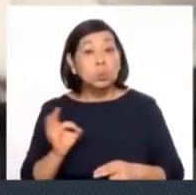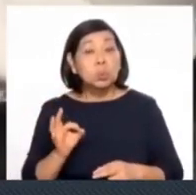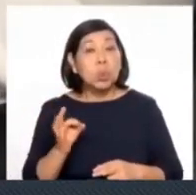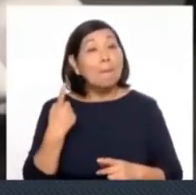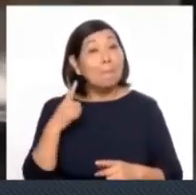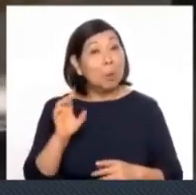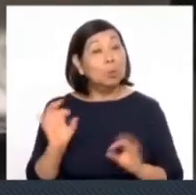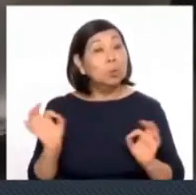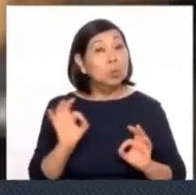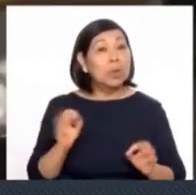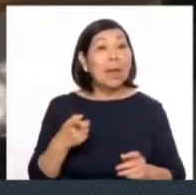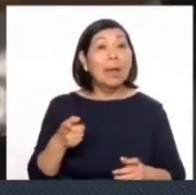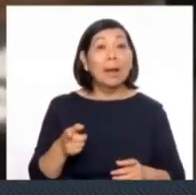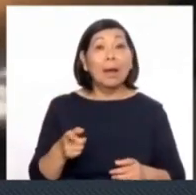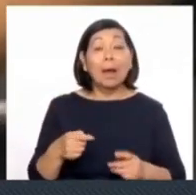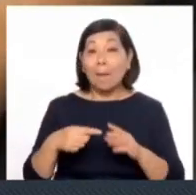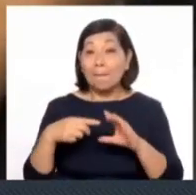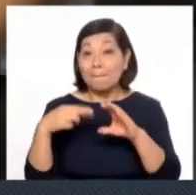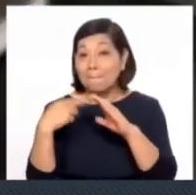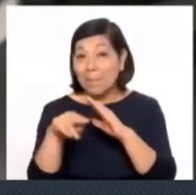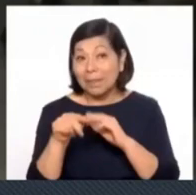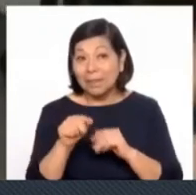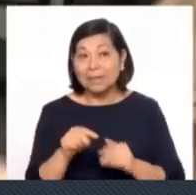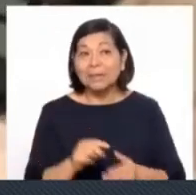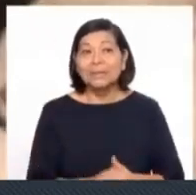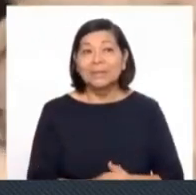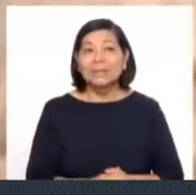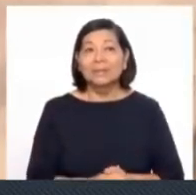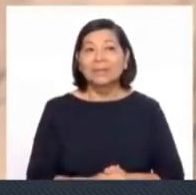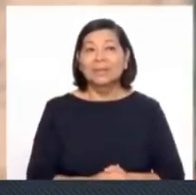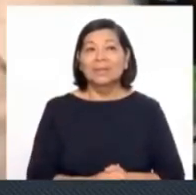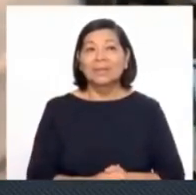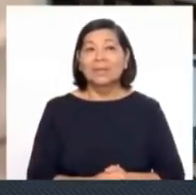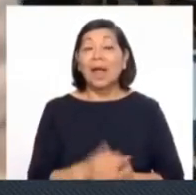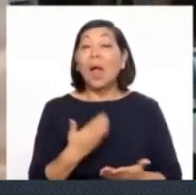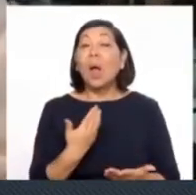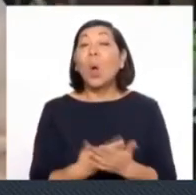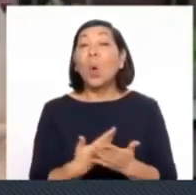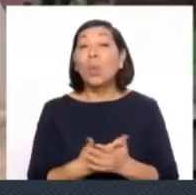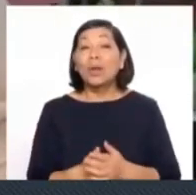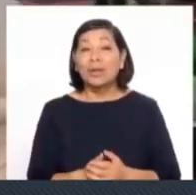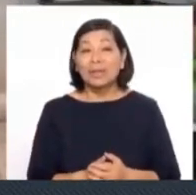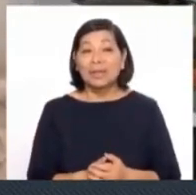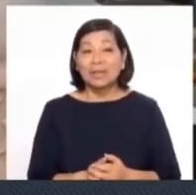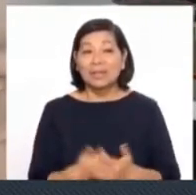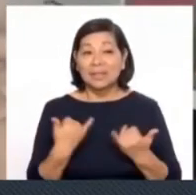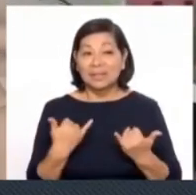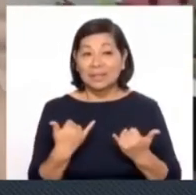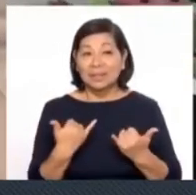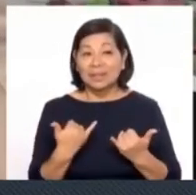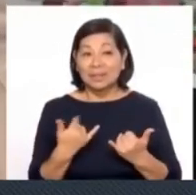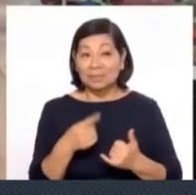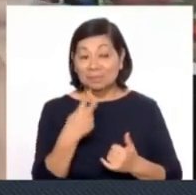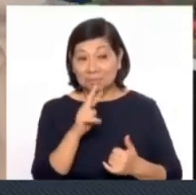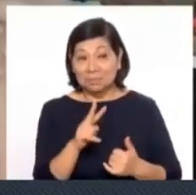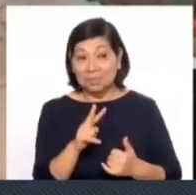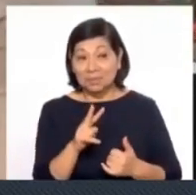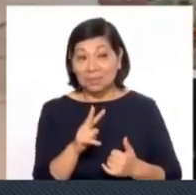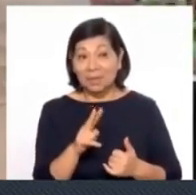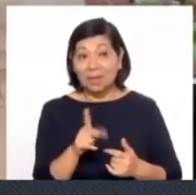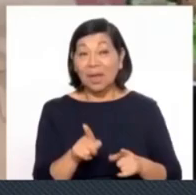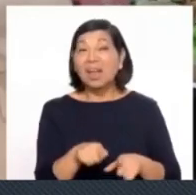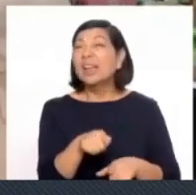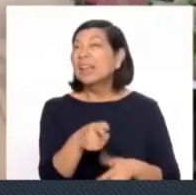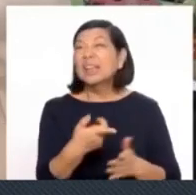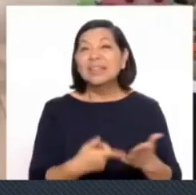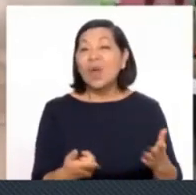alerta al Telegram. Compañera, ¿te parece si lo probamos? Porque les comento que este robot es una mochila,